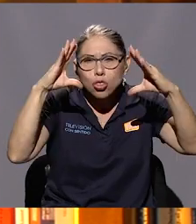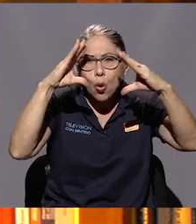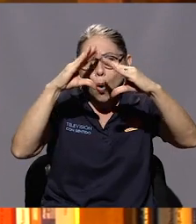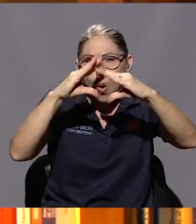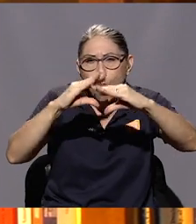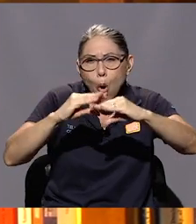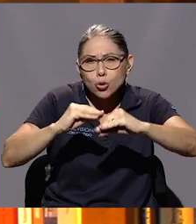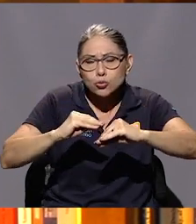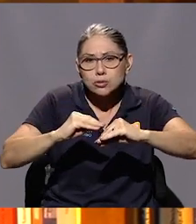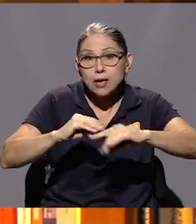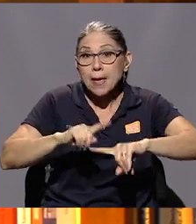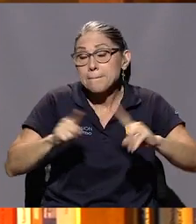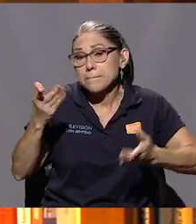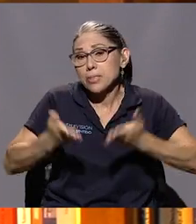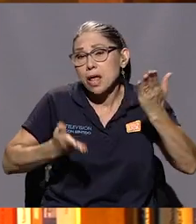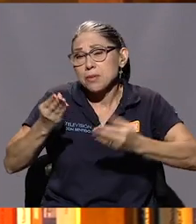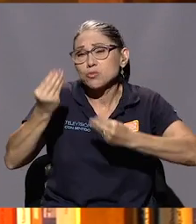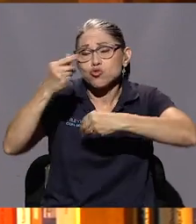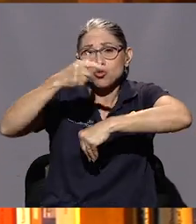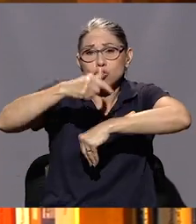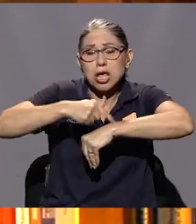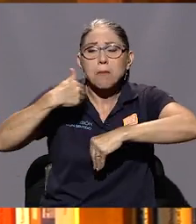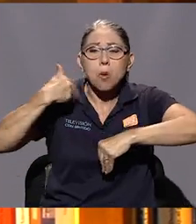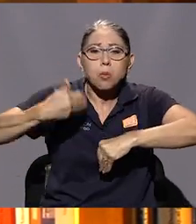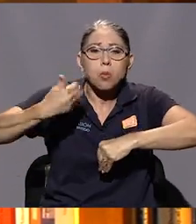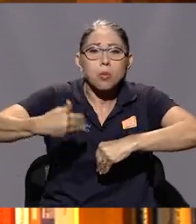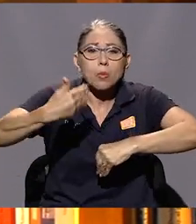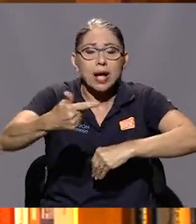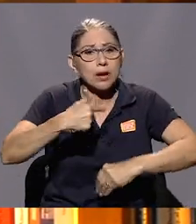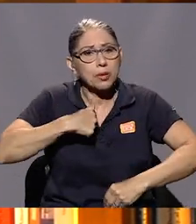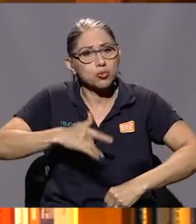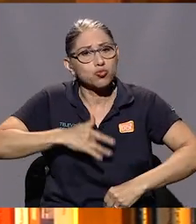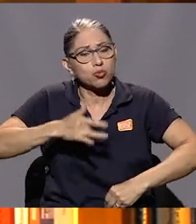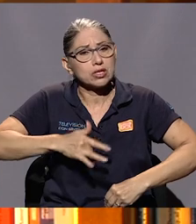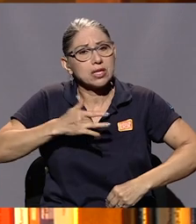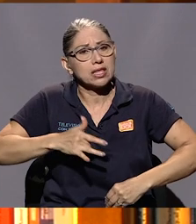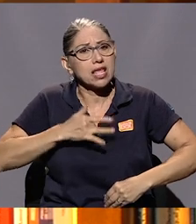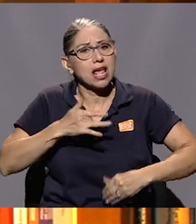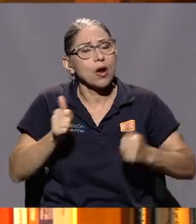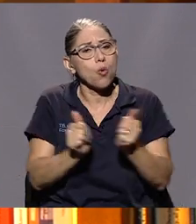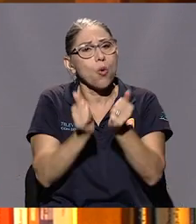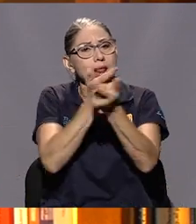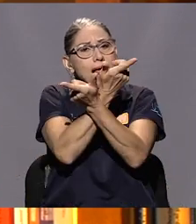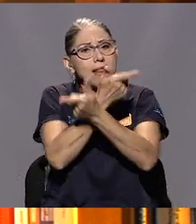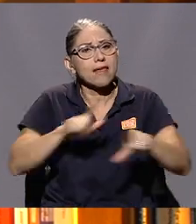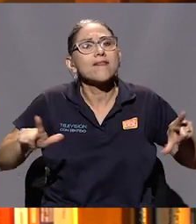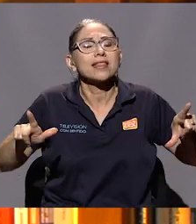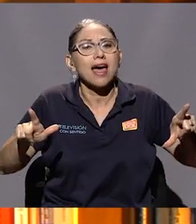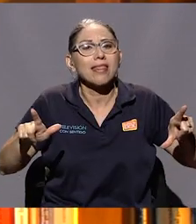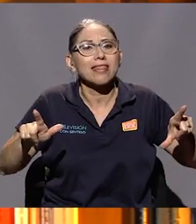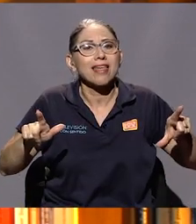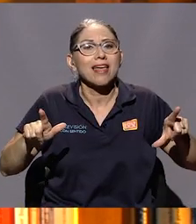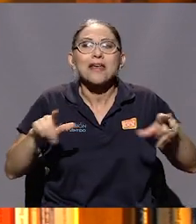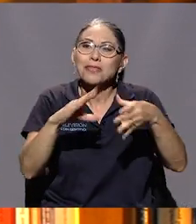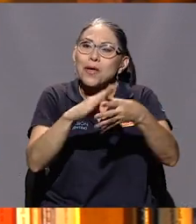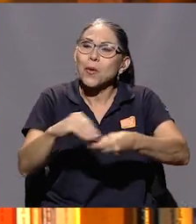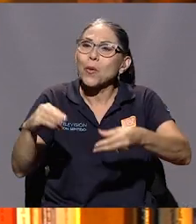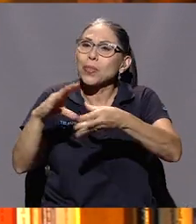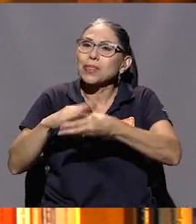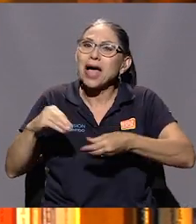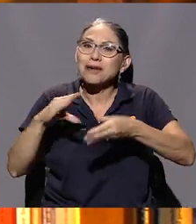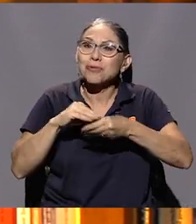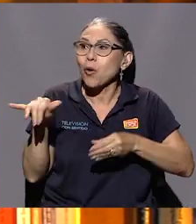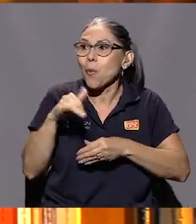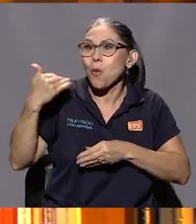Pero quizás tuvo que pasar mucho tiempo para que yo me sintiera como con la libertad de